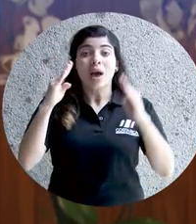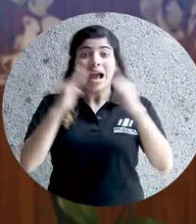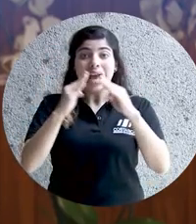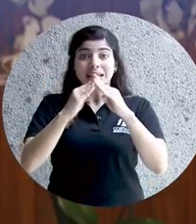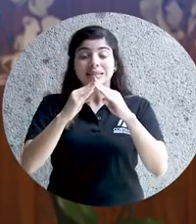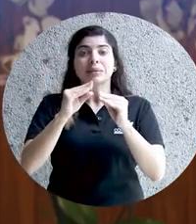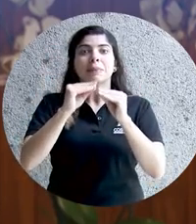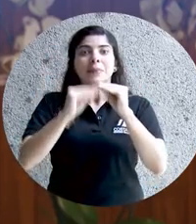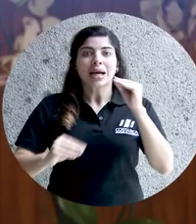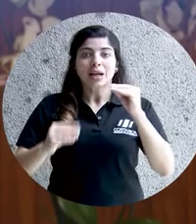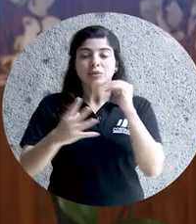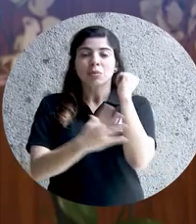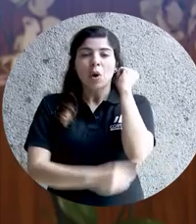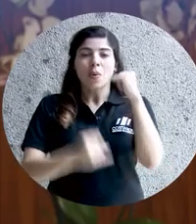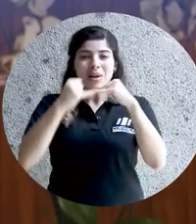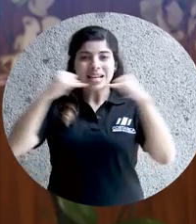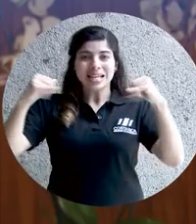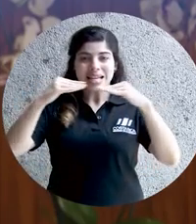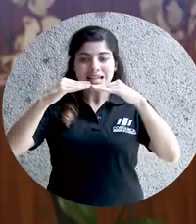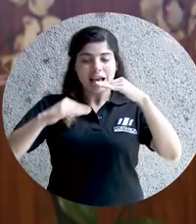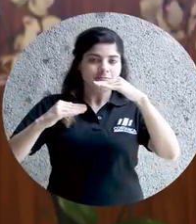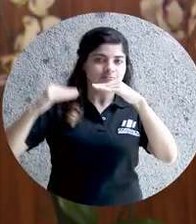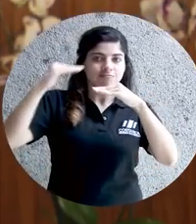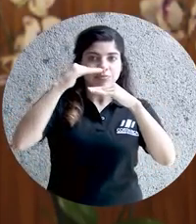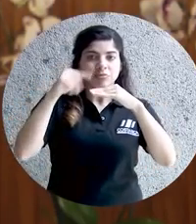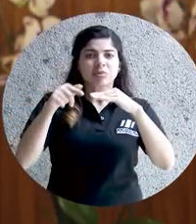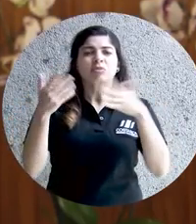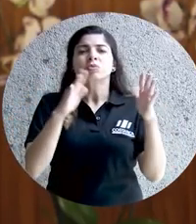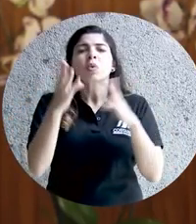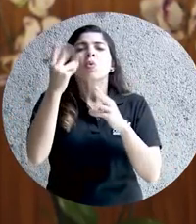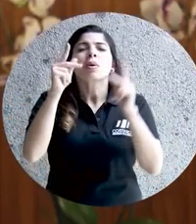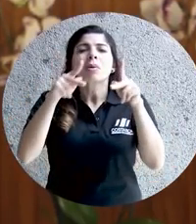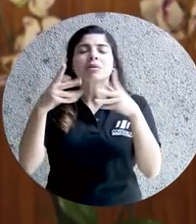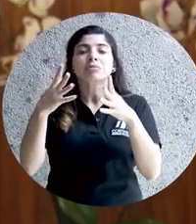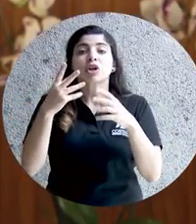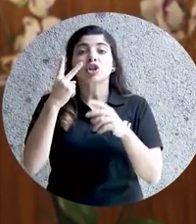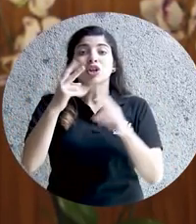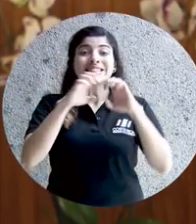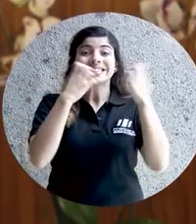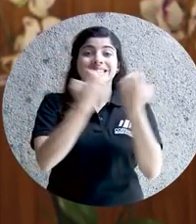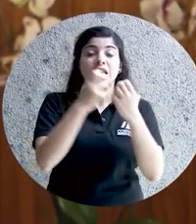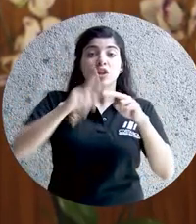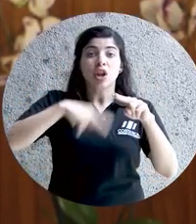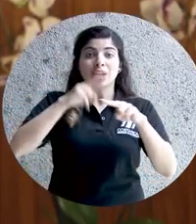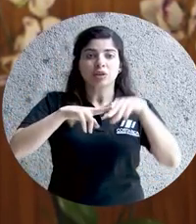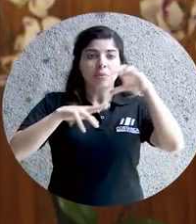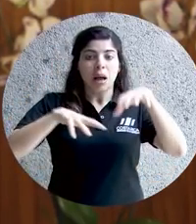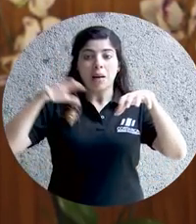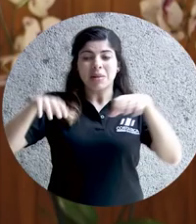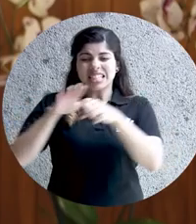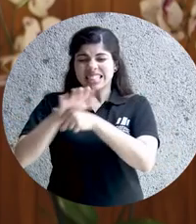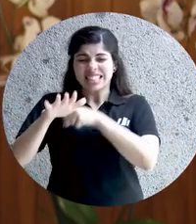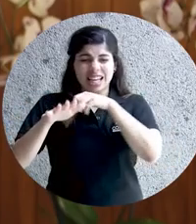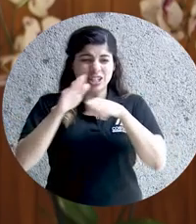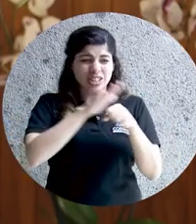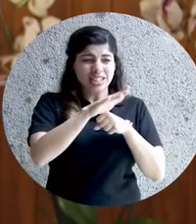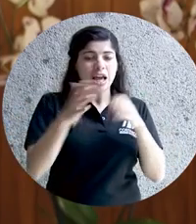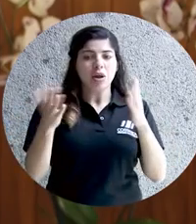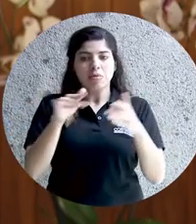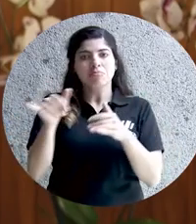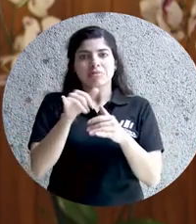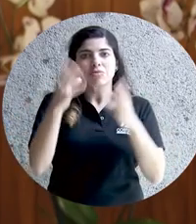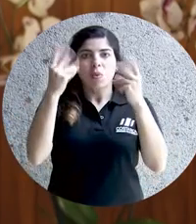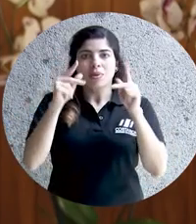menos bajo la línea de pobreza, equivalentes a dos estadios nacionales llenos de gente. Estos son los mejores